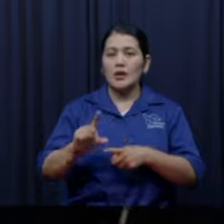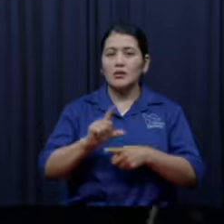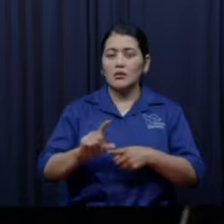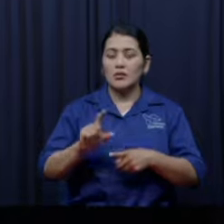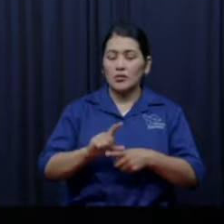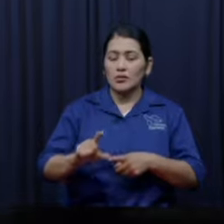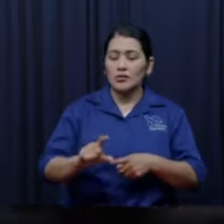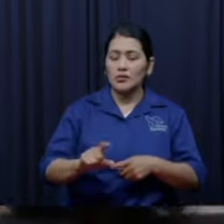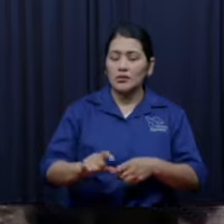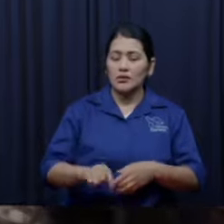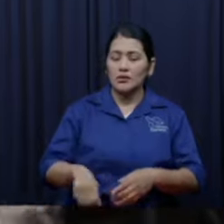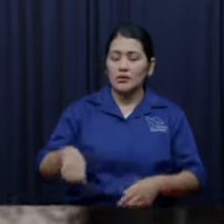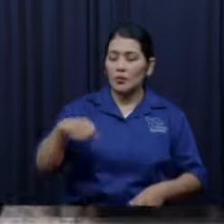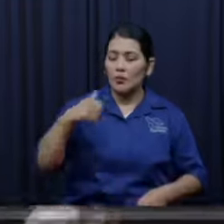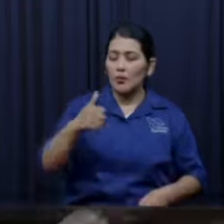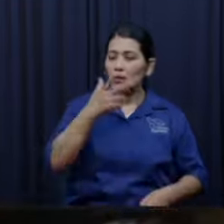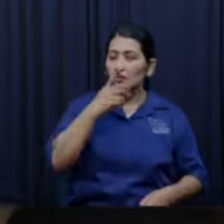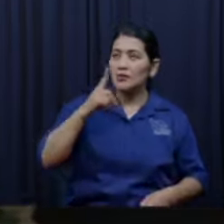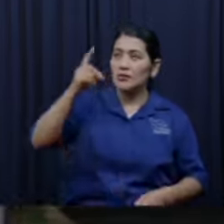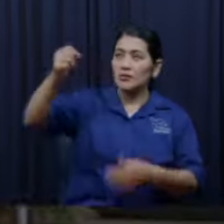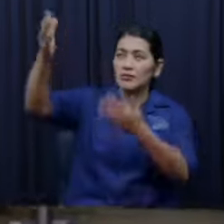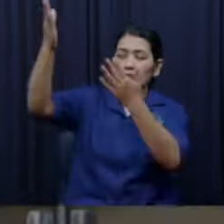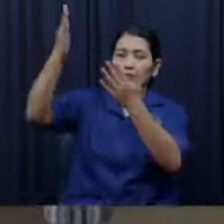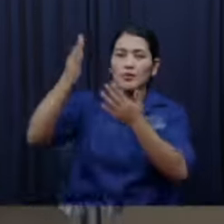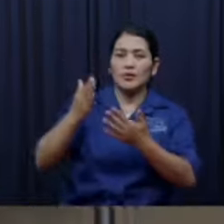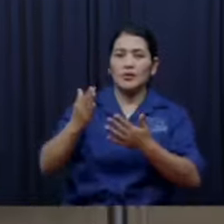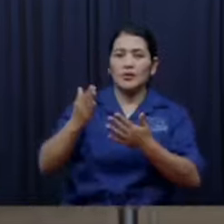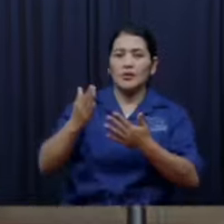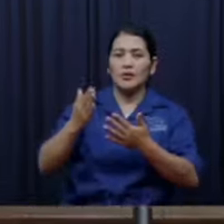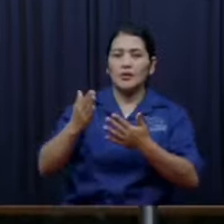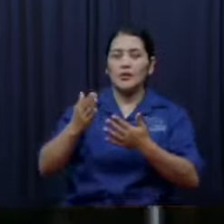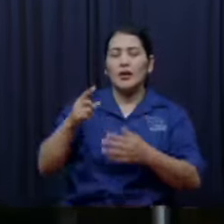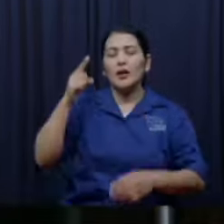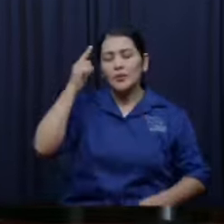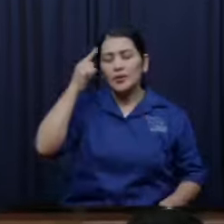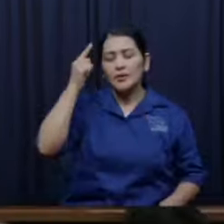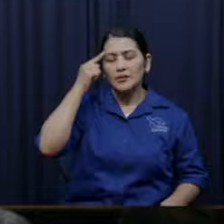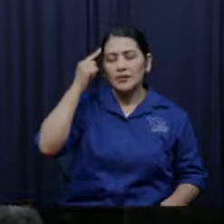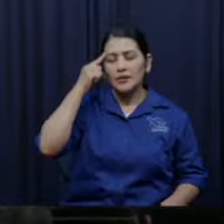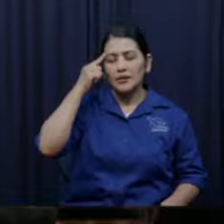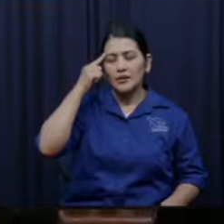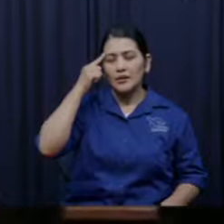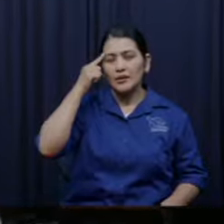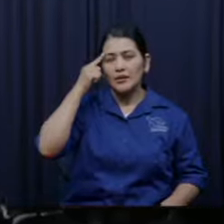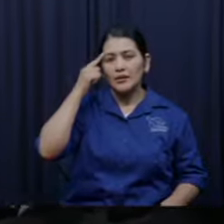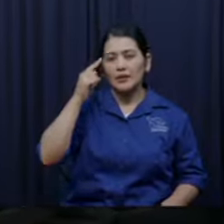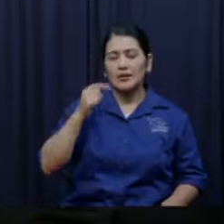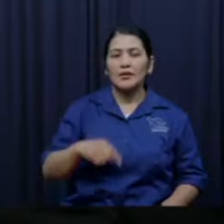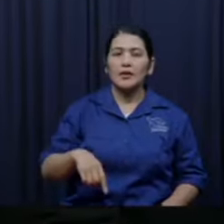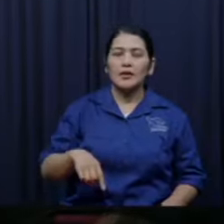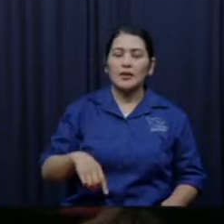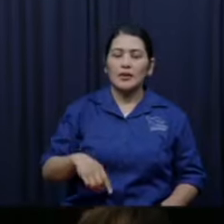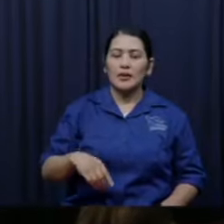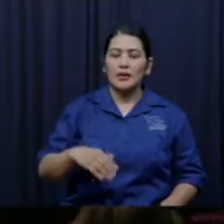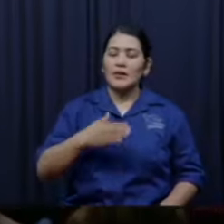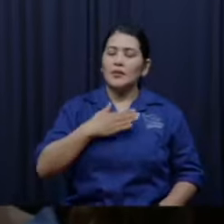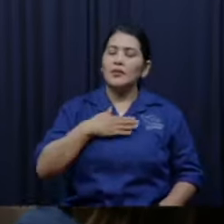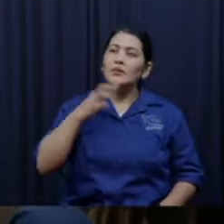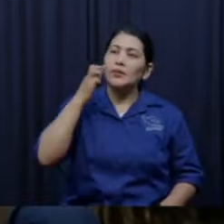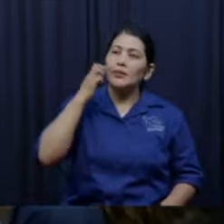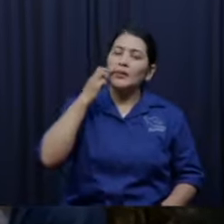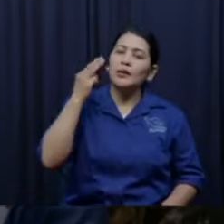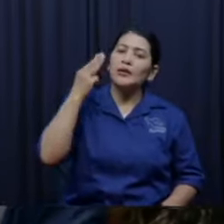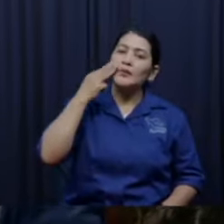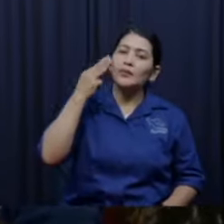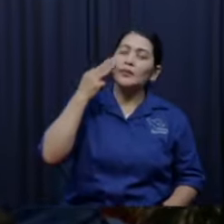no sé algunos jóvenes podrían decir mis padres son lo mejor que me el mejor hogar en donde pude haber nacido son